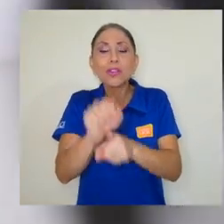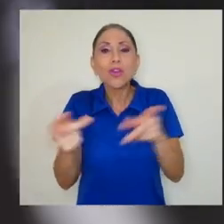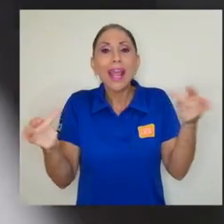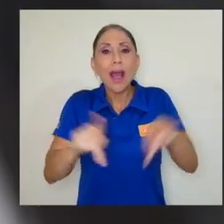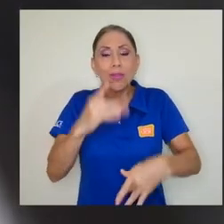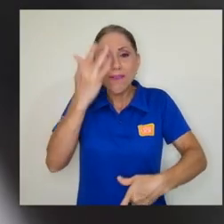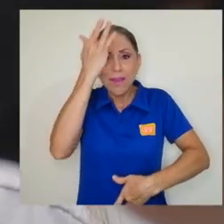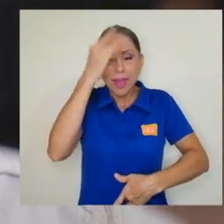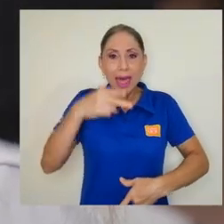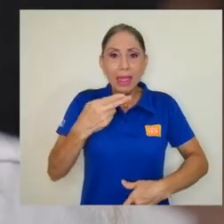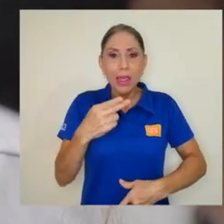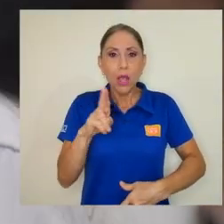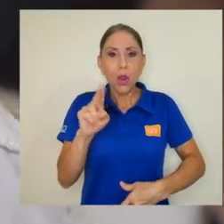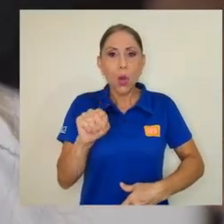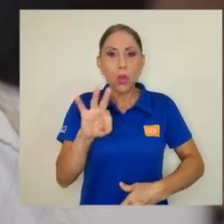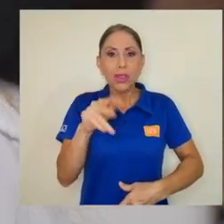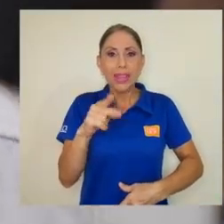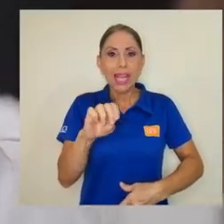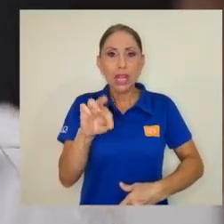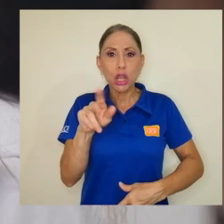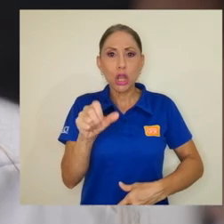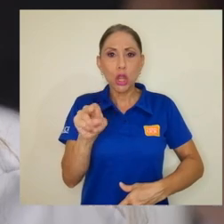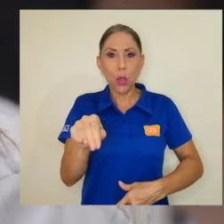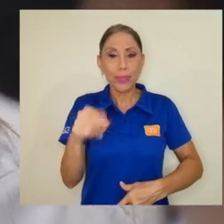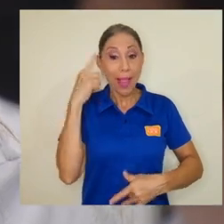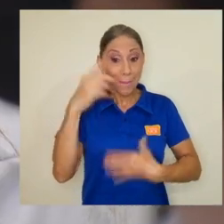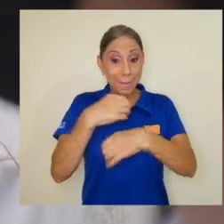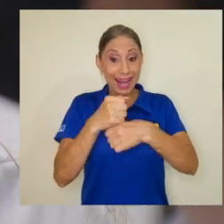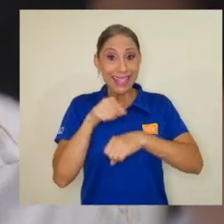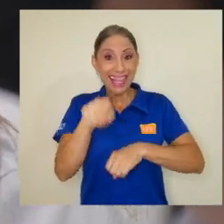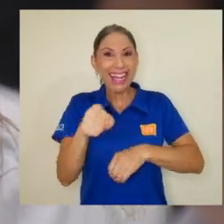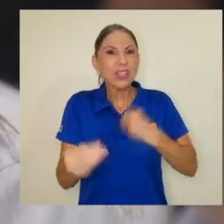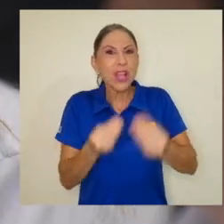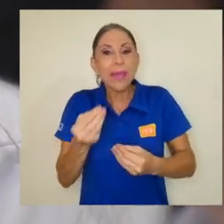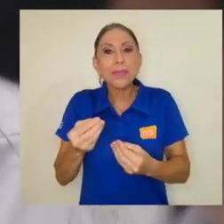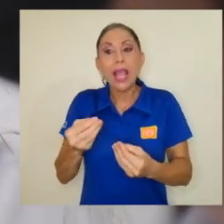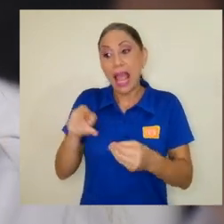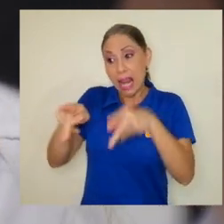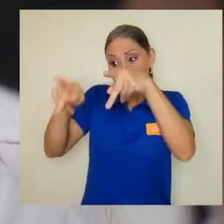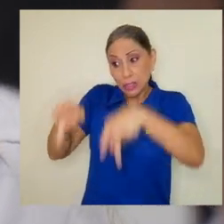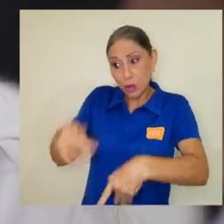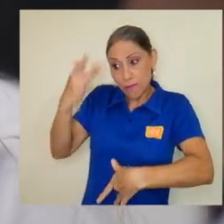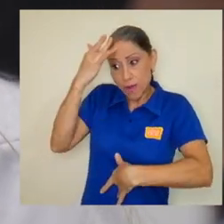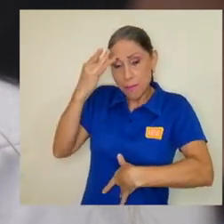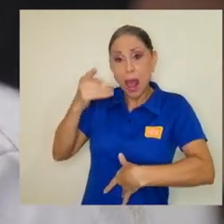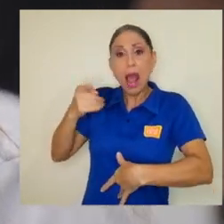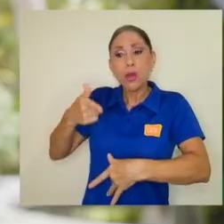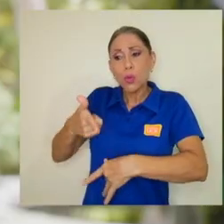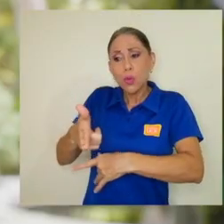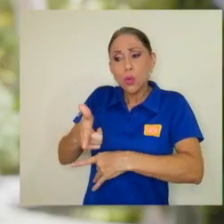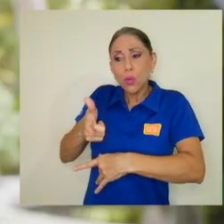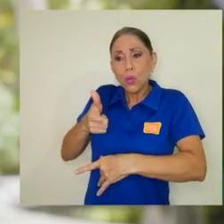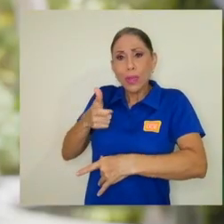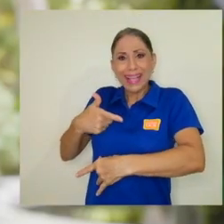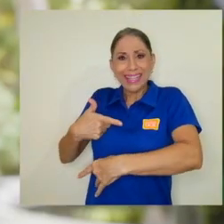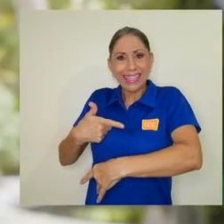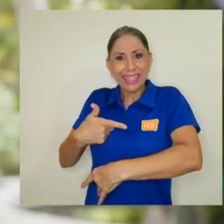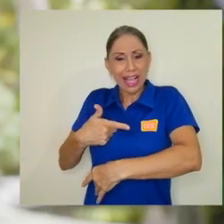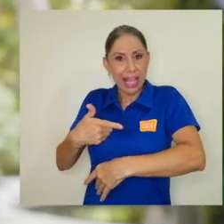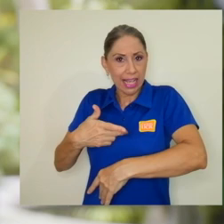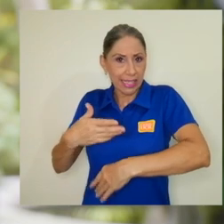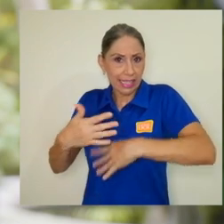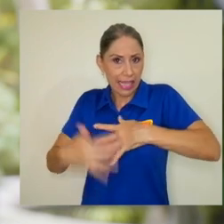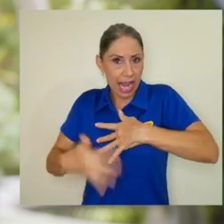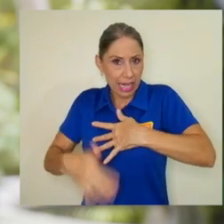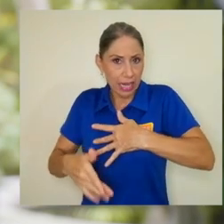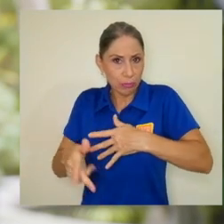Huntington. Para hacer el diagnóstico molecular, básicamente lo que necesitamos es tomar una muestra de sangre al paciente. Una vez que tenemos la muestra